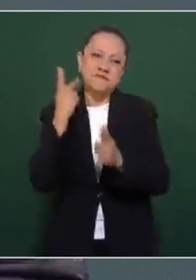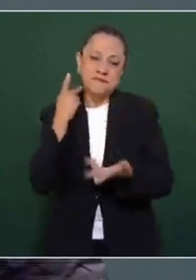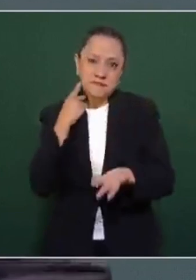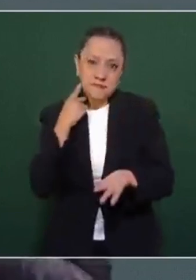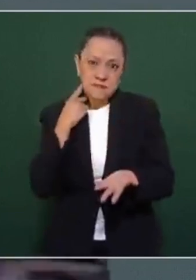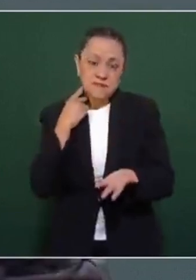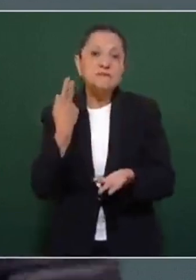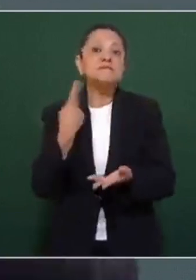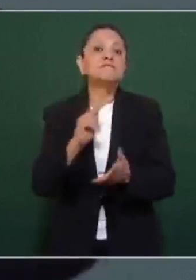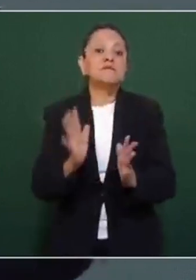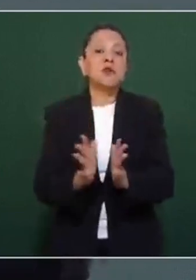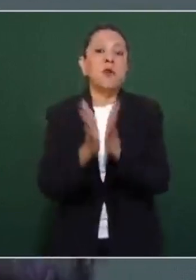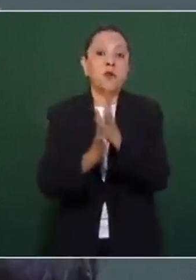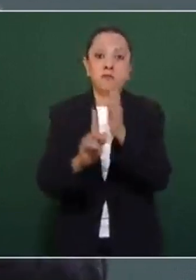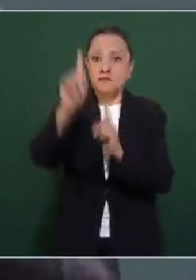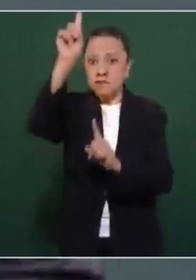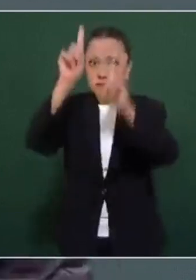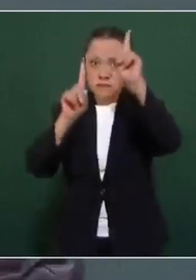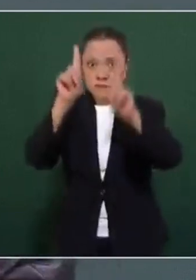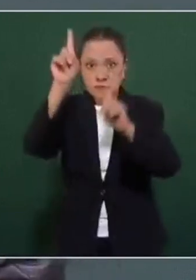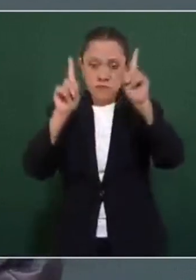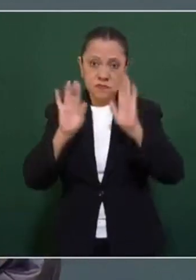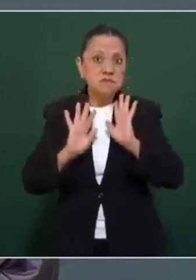democráticamente el pueblo dijo queremos esto